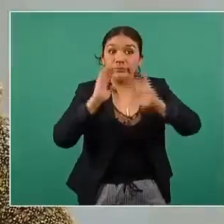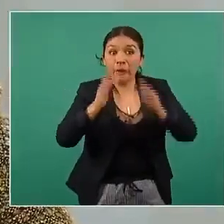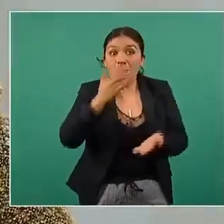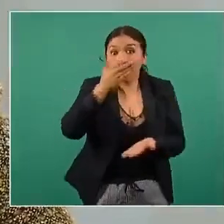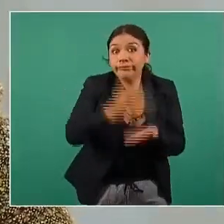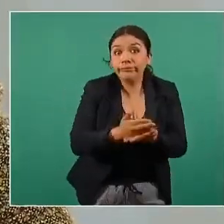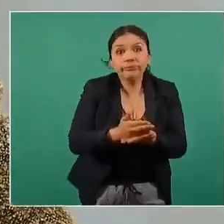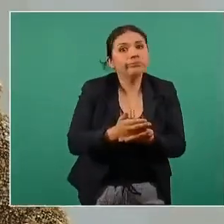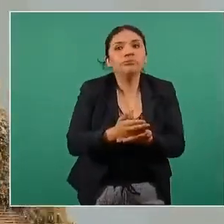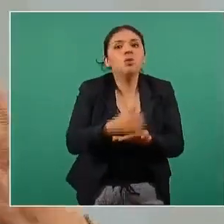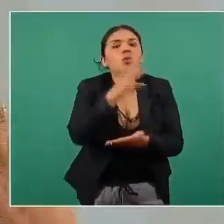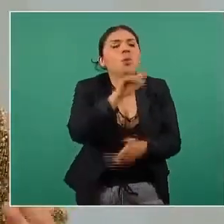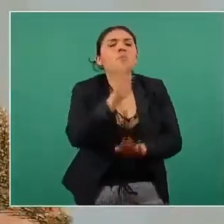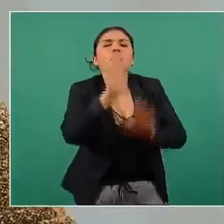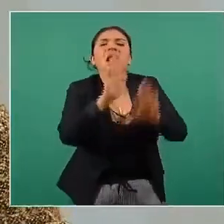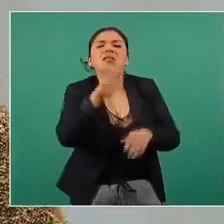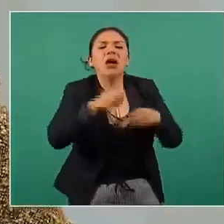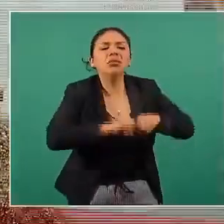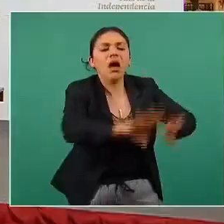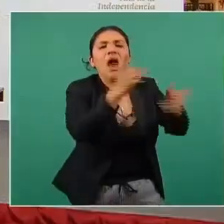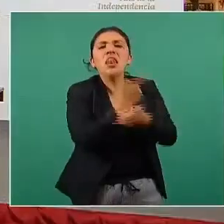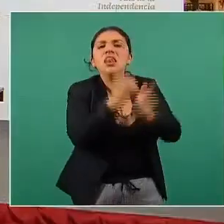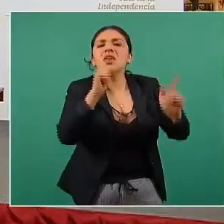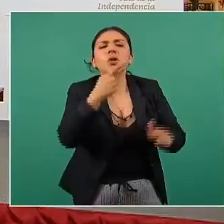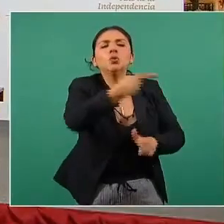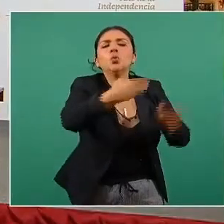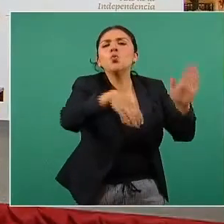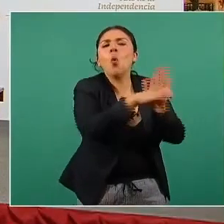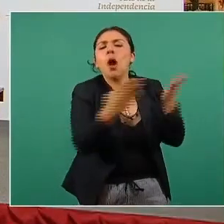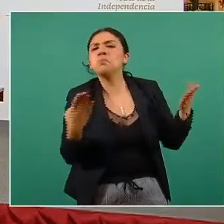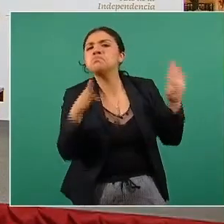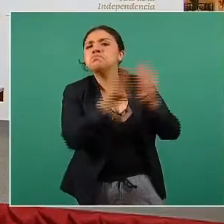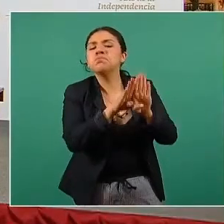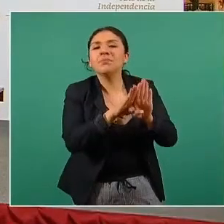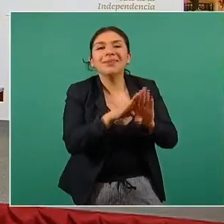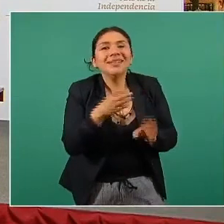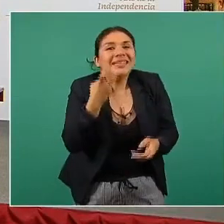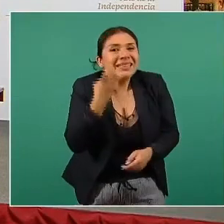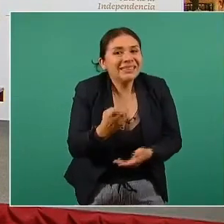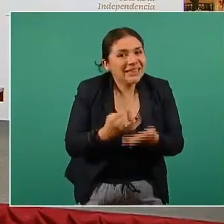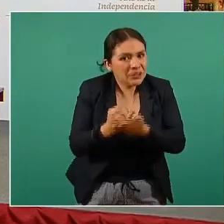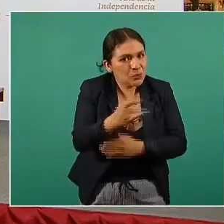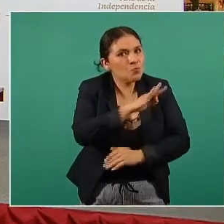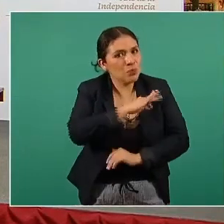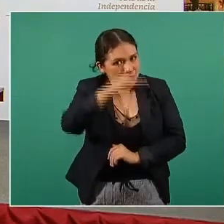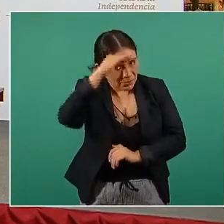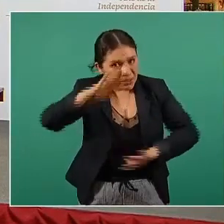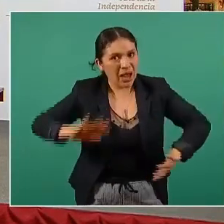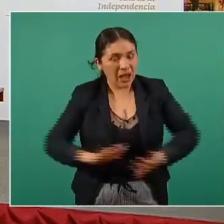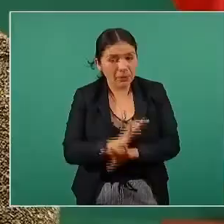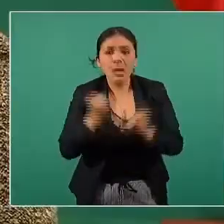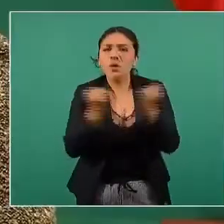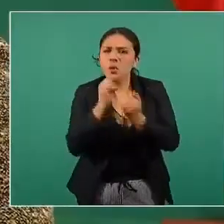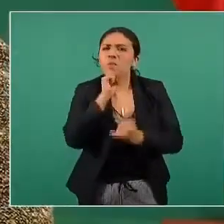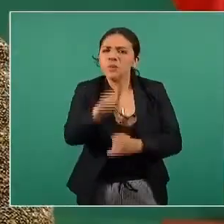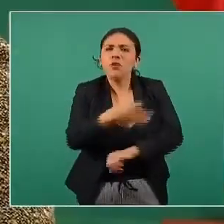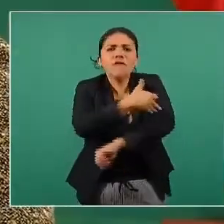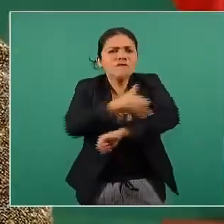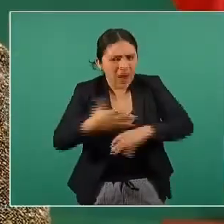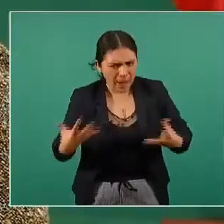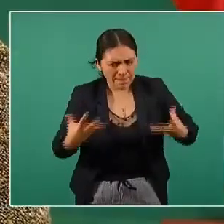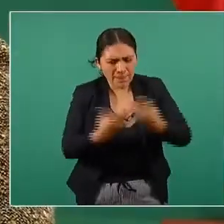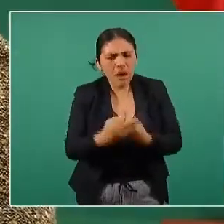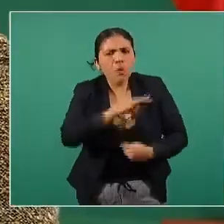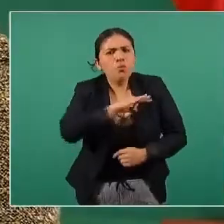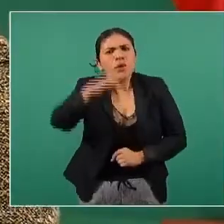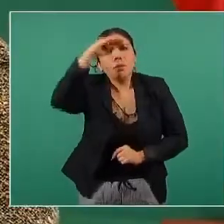este comportamiento ese es otro tipo de decisión que podemos hacer y también como familia podemos